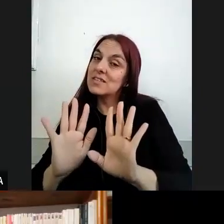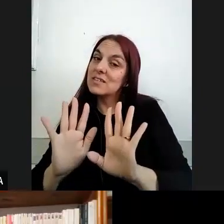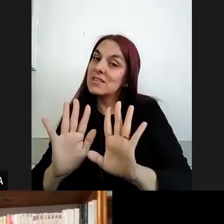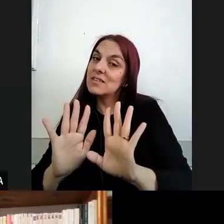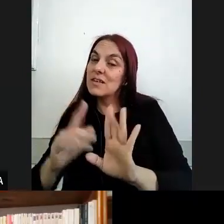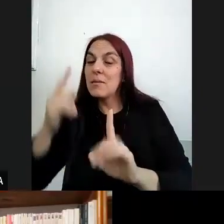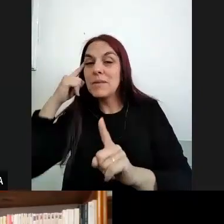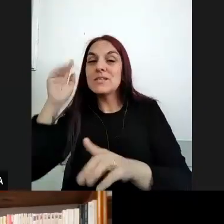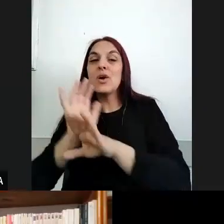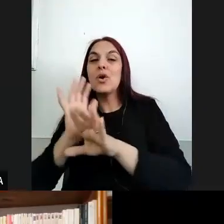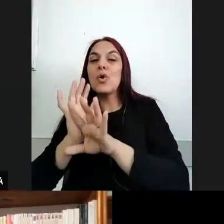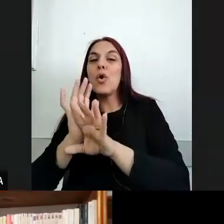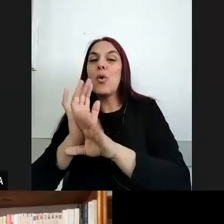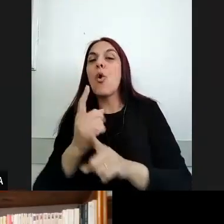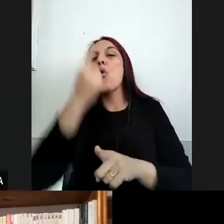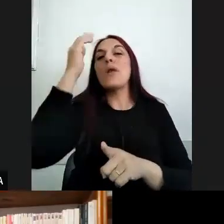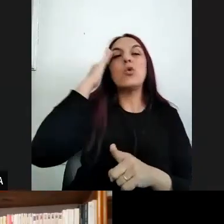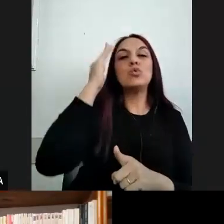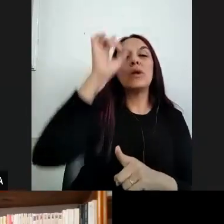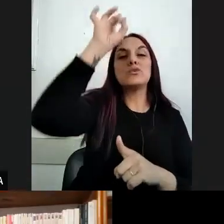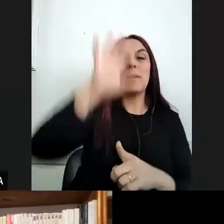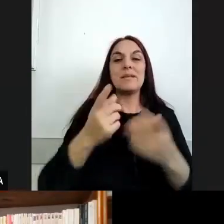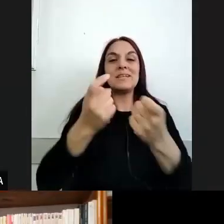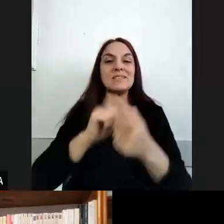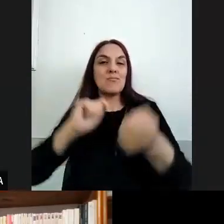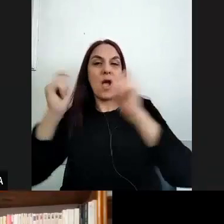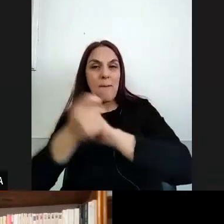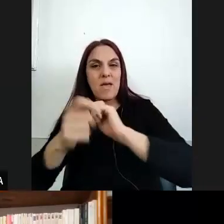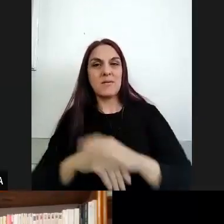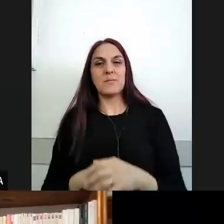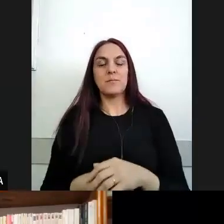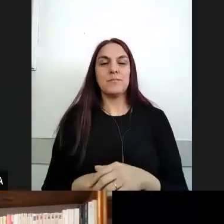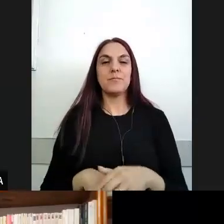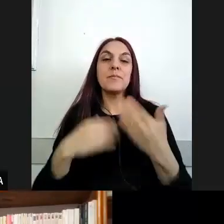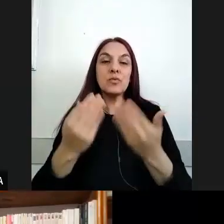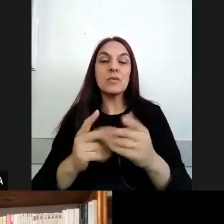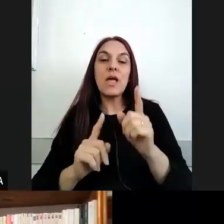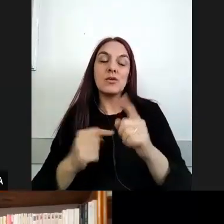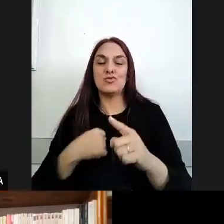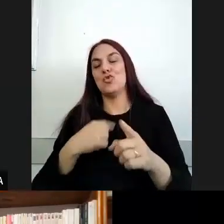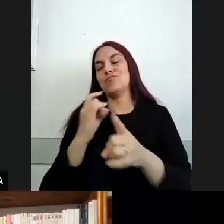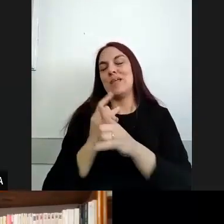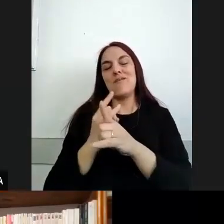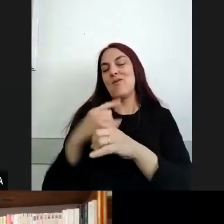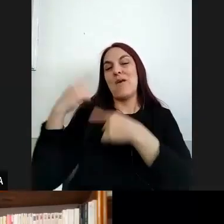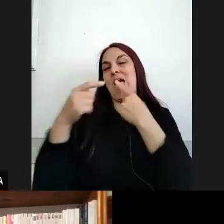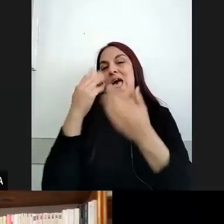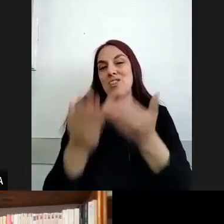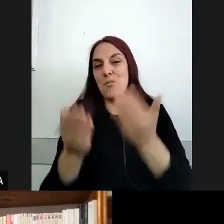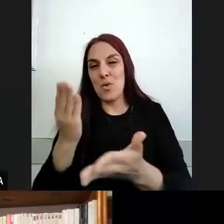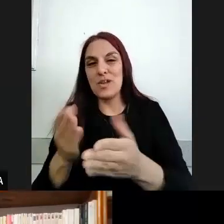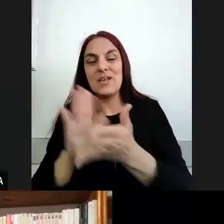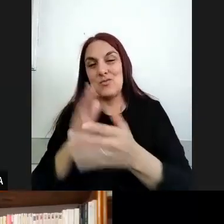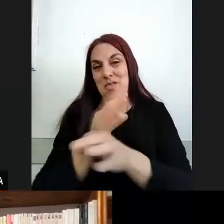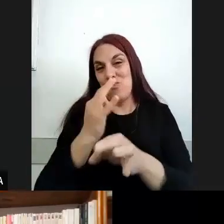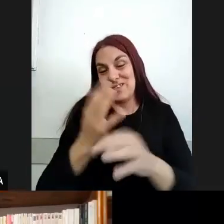estado casi monocultural entonces hay algunas cuestiones insisto soy antropóloga y miro soy antropóloga de la educación